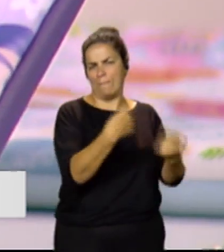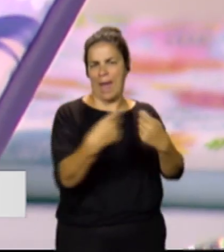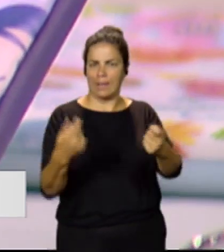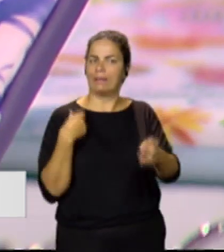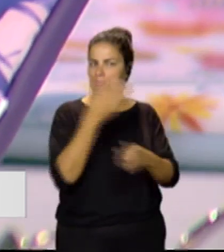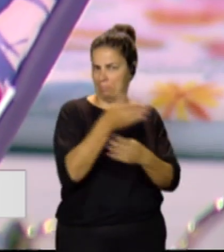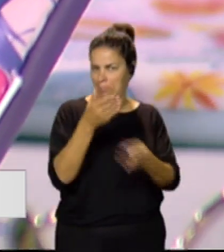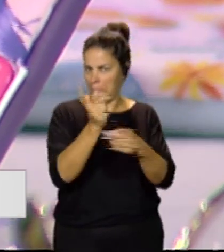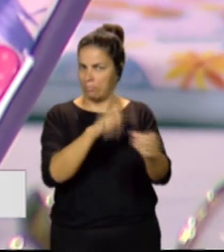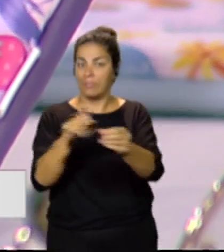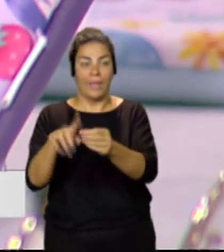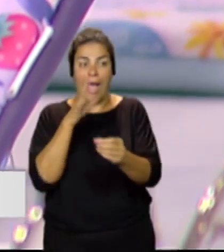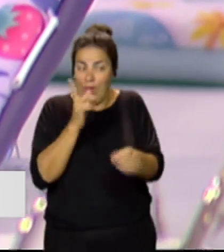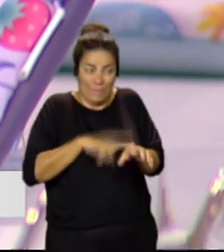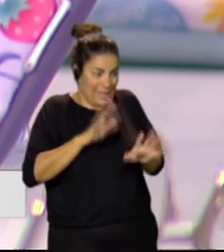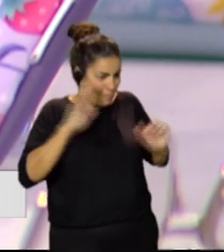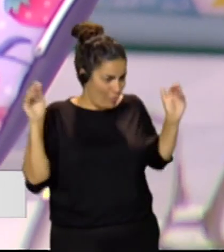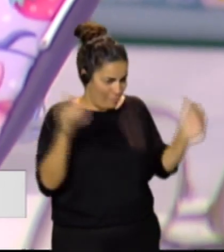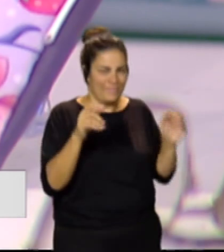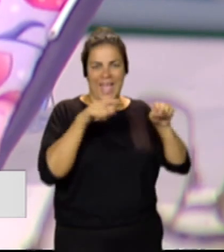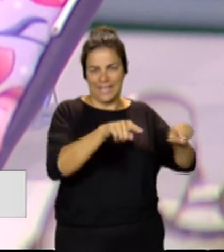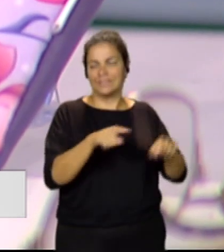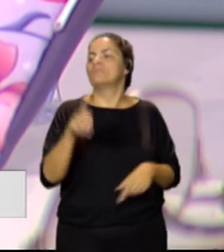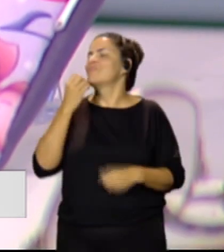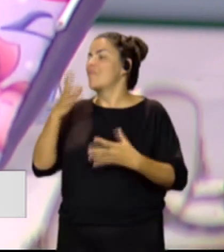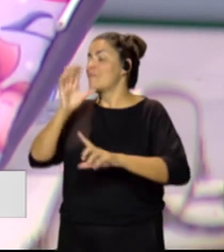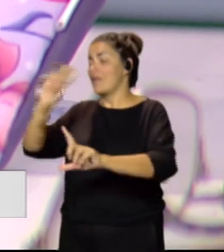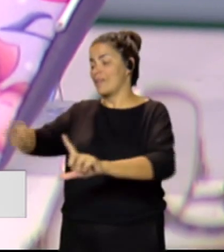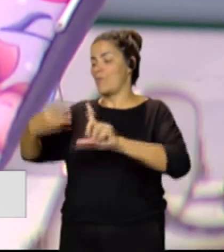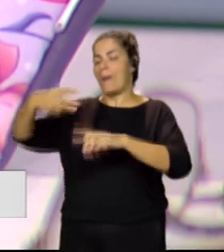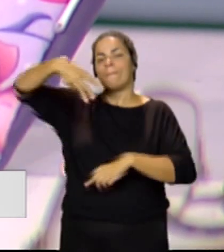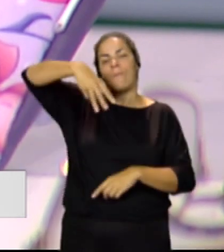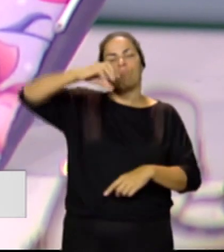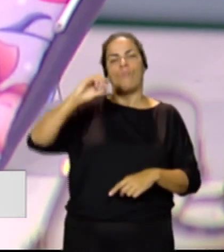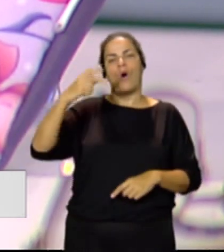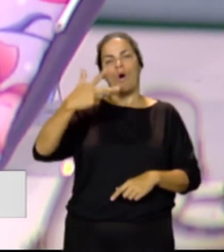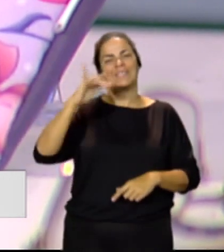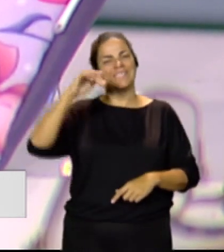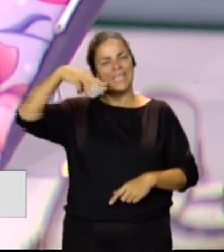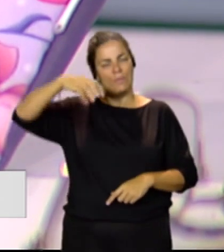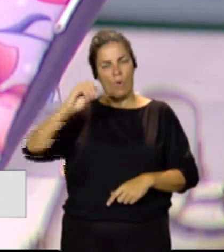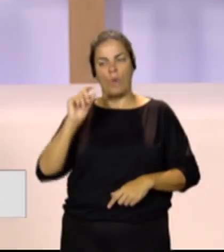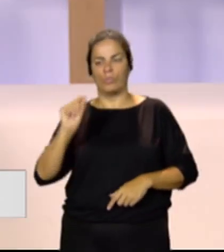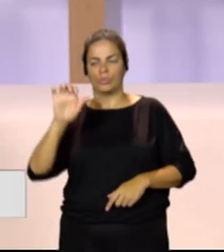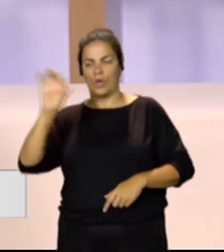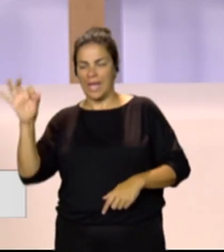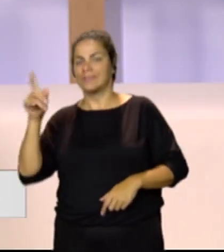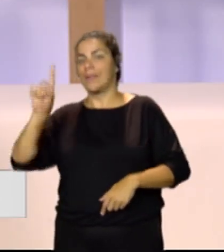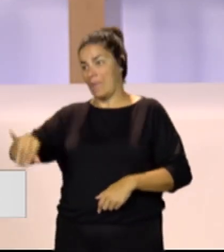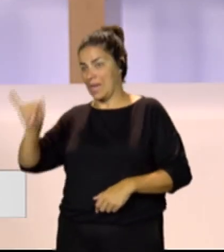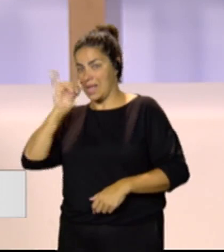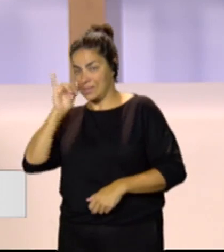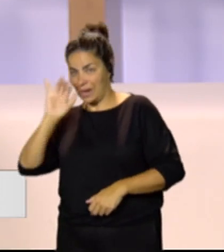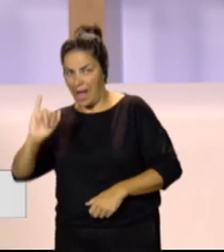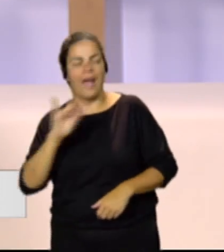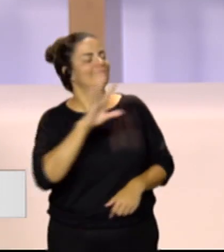que en eso llevo todo mi tiempo ahora mismo. Muy bien, bueno, pues la página web sería mochimo.es. Mochimo.es. Y también tienes cuenta de Instagram, donde se